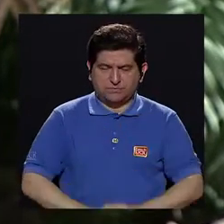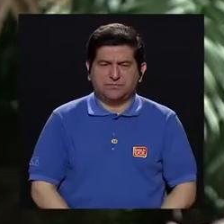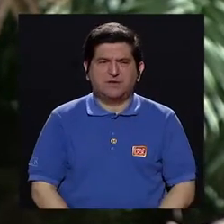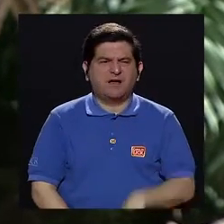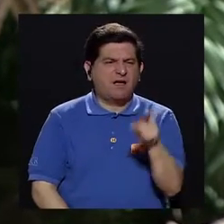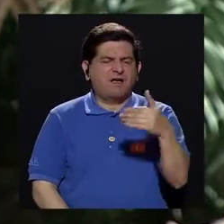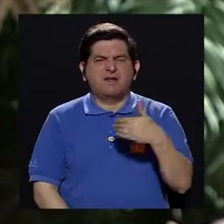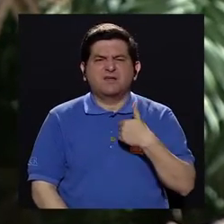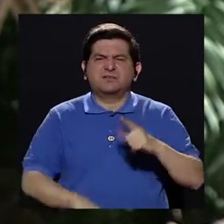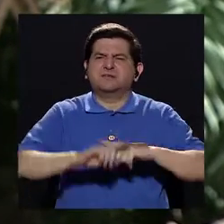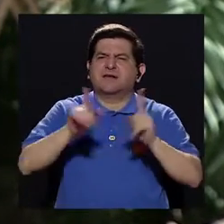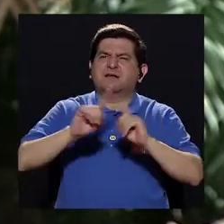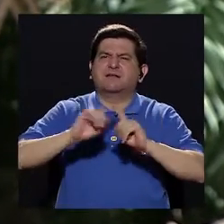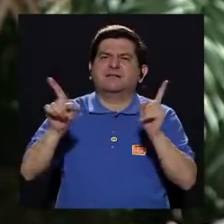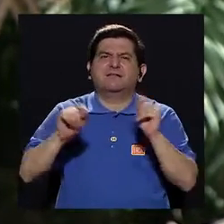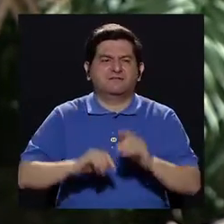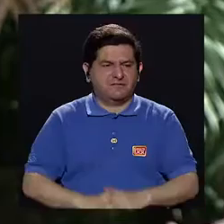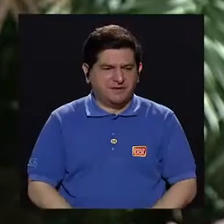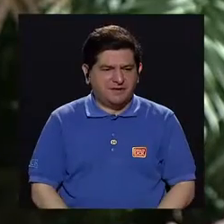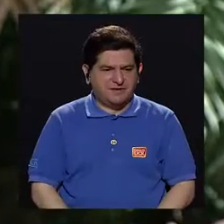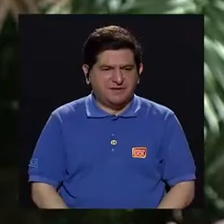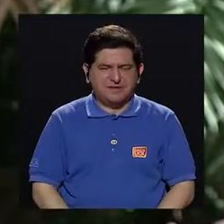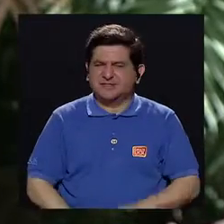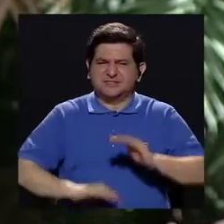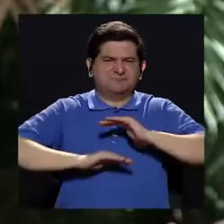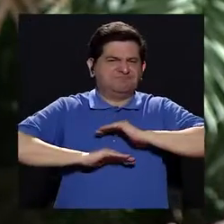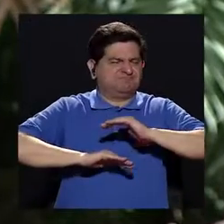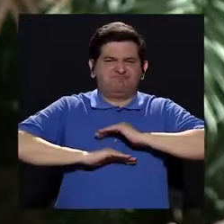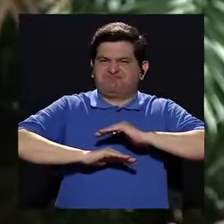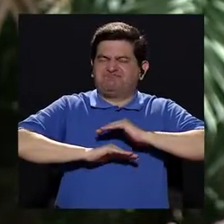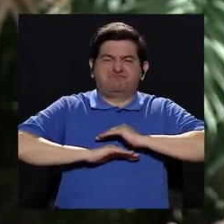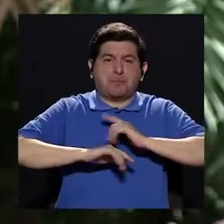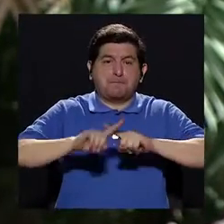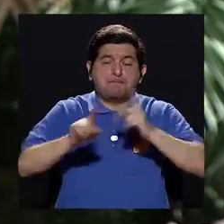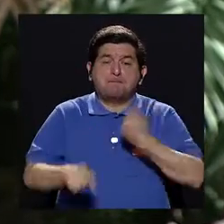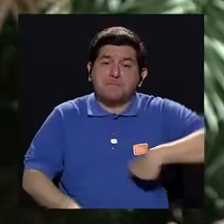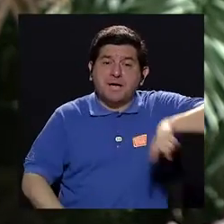tienen una serie de inconformidades.